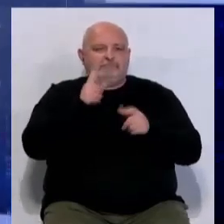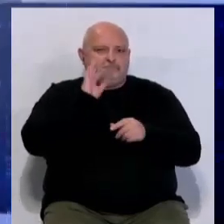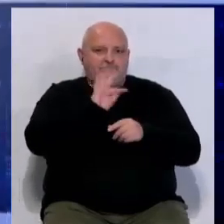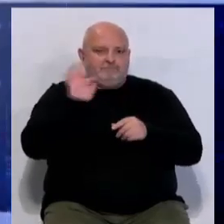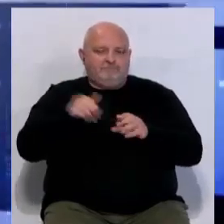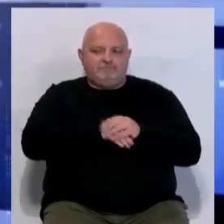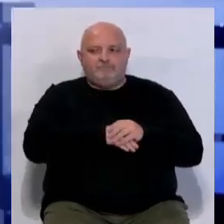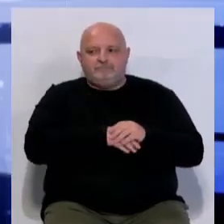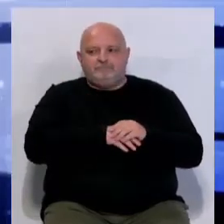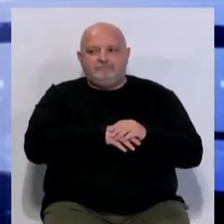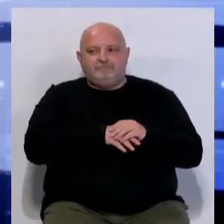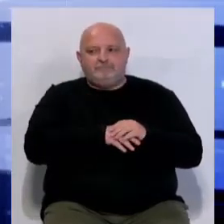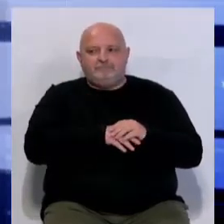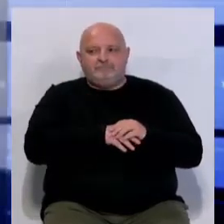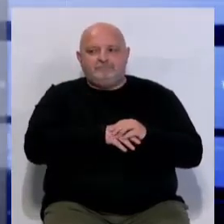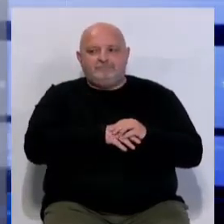tablas de oleajes y mareas.